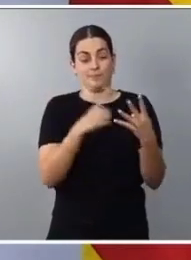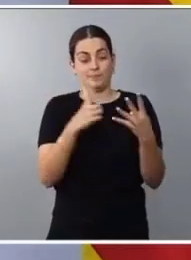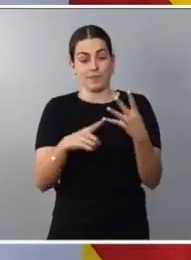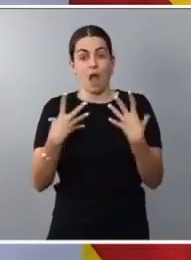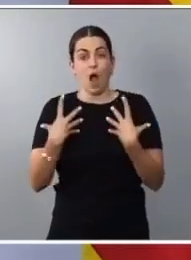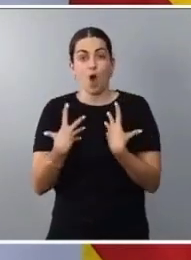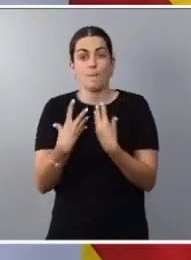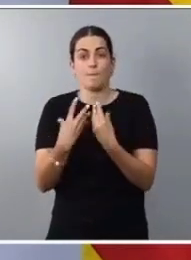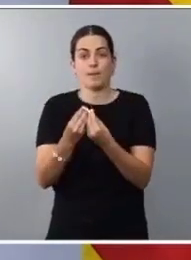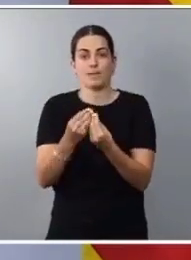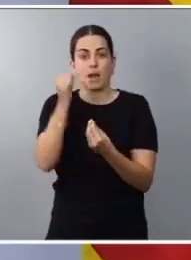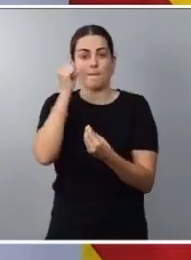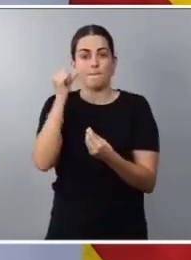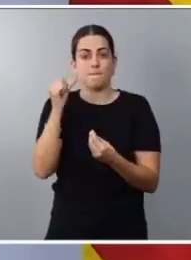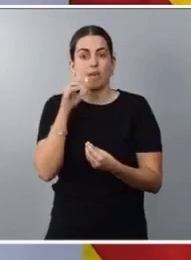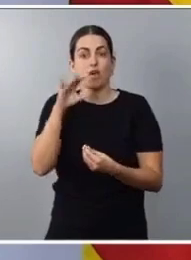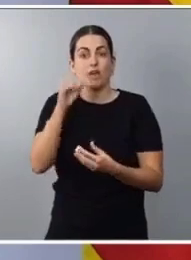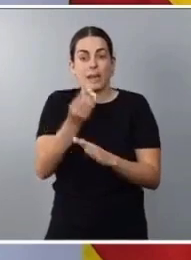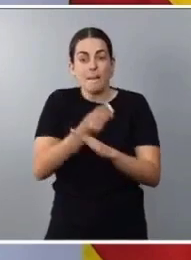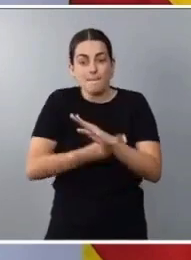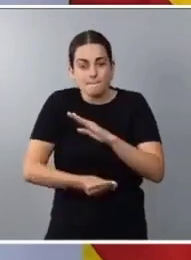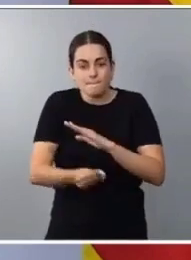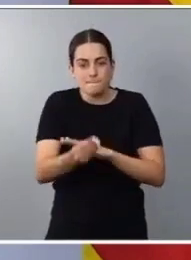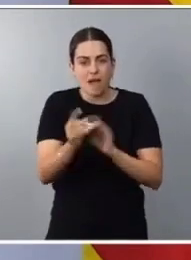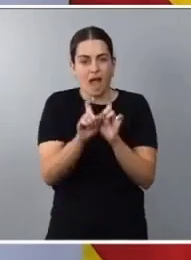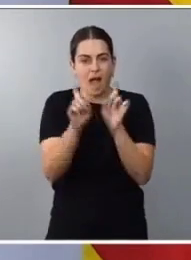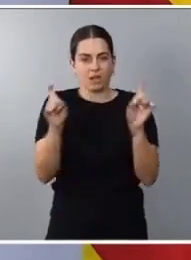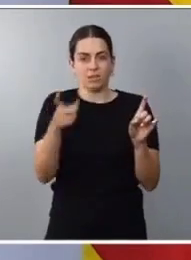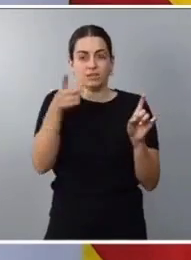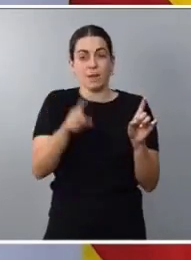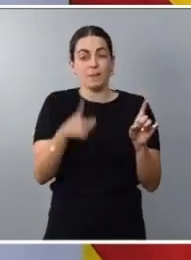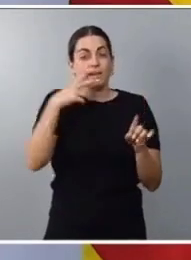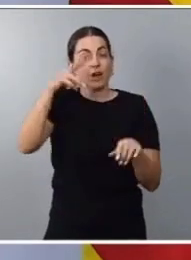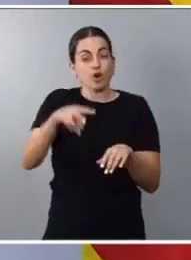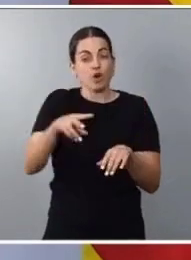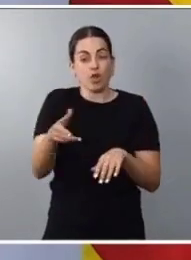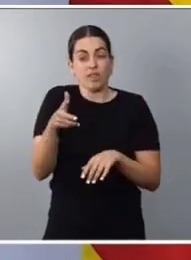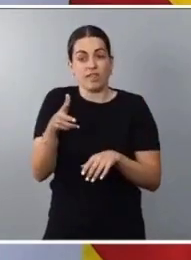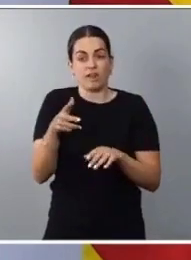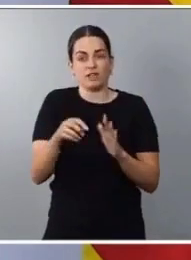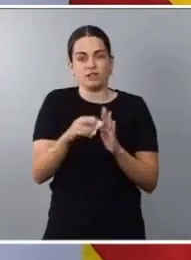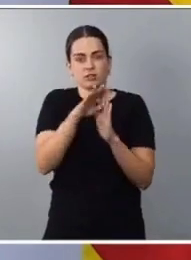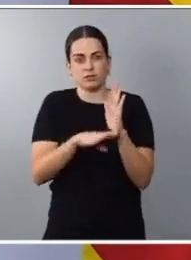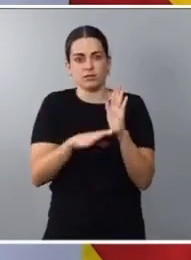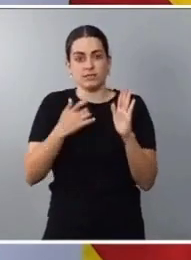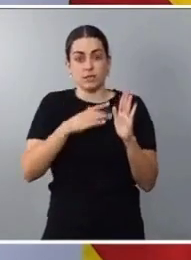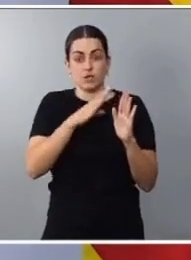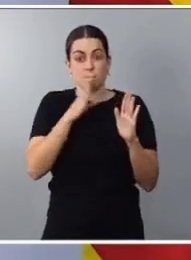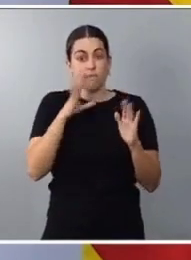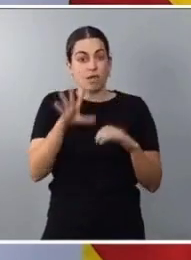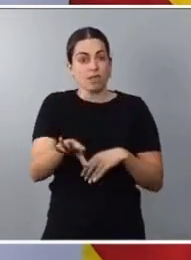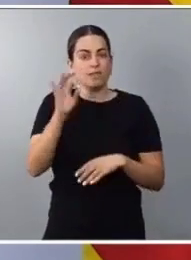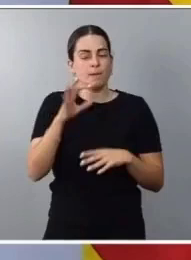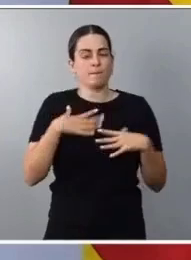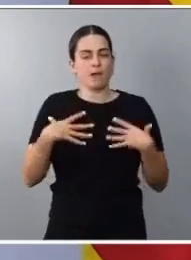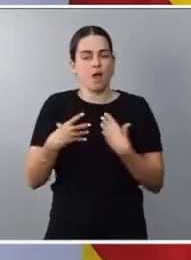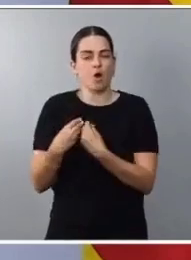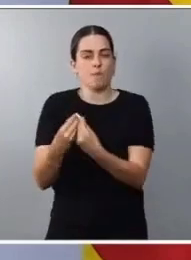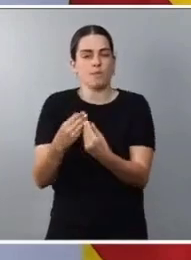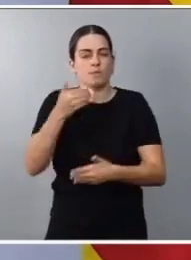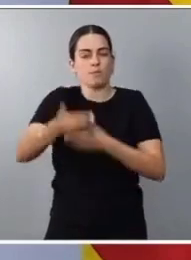y el parto. Esta ley también reconoce y amplía derechos para las mujeres que deciden ser madres para acompañar ese proceso